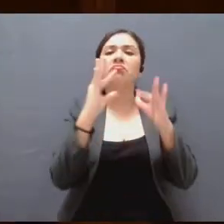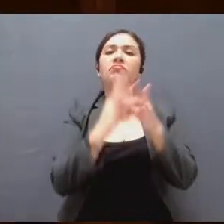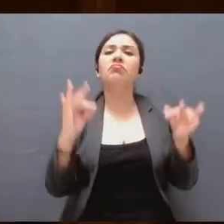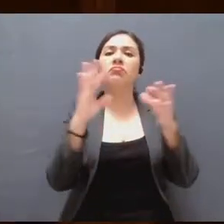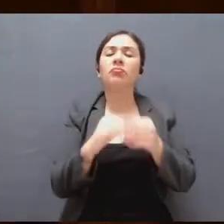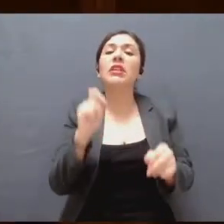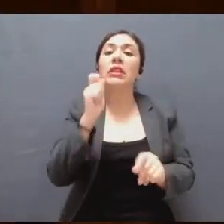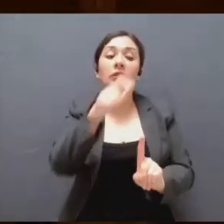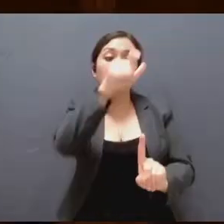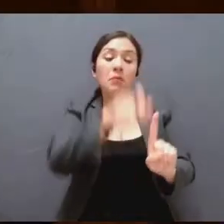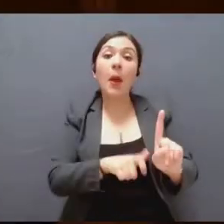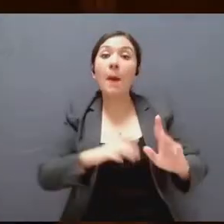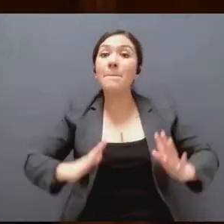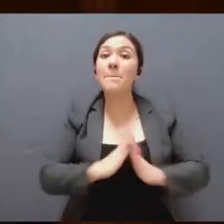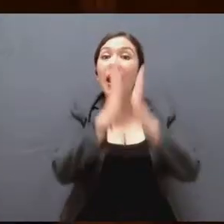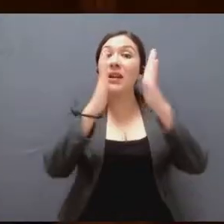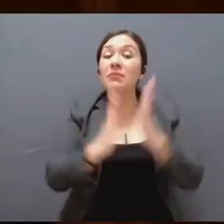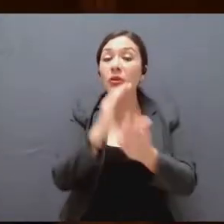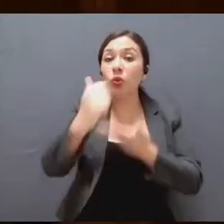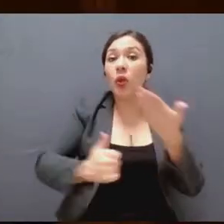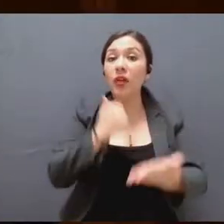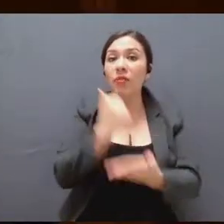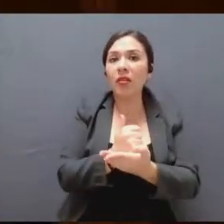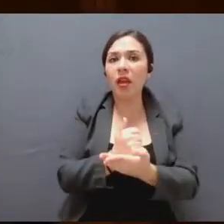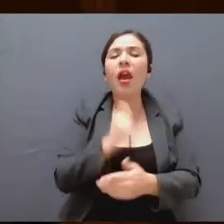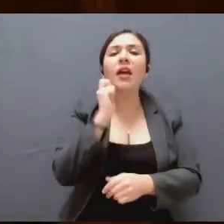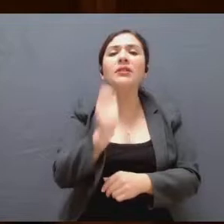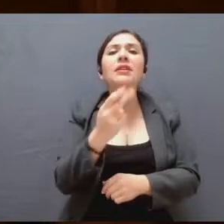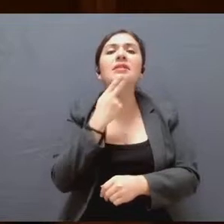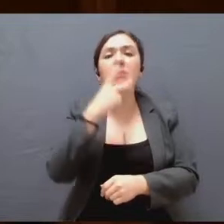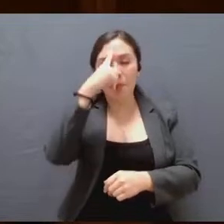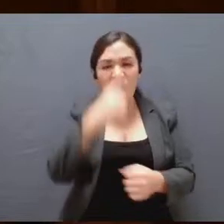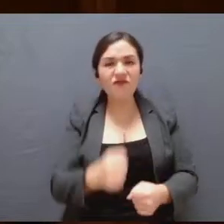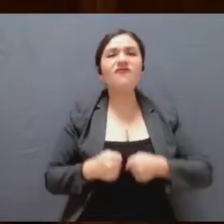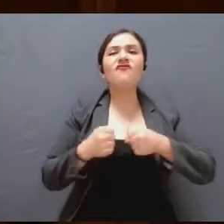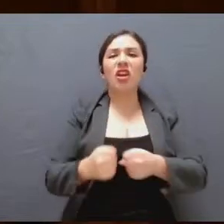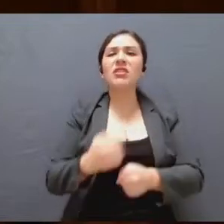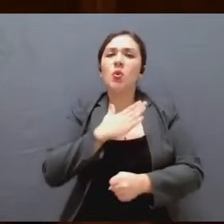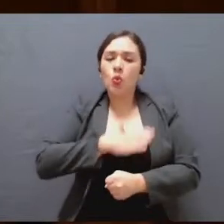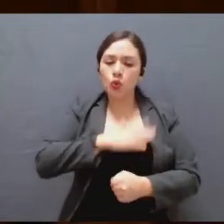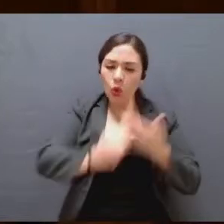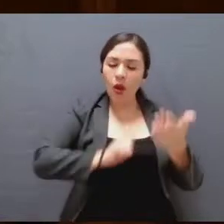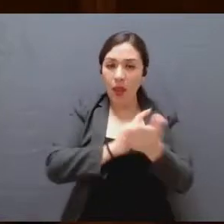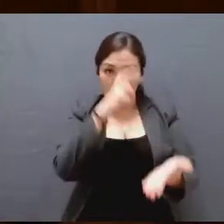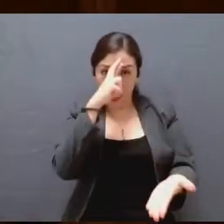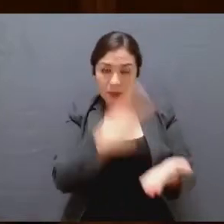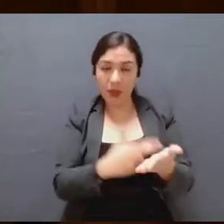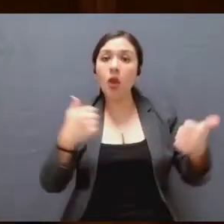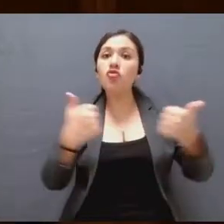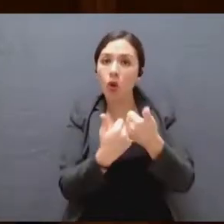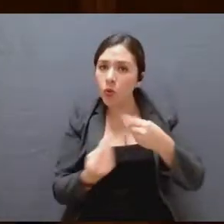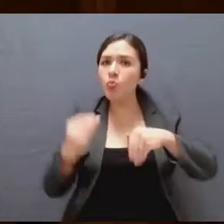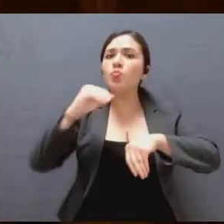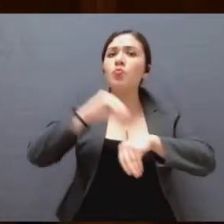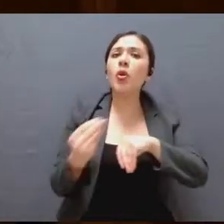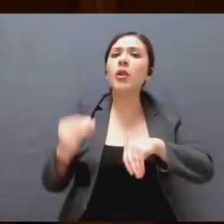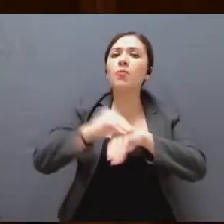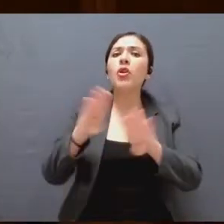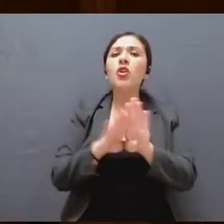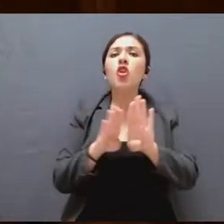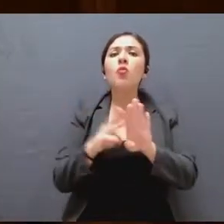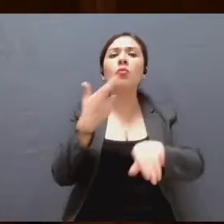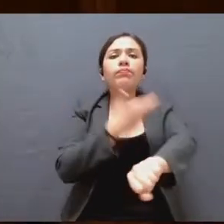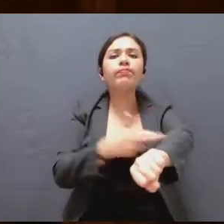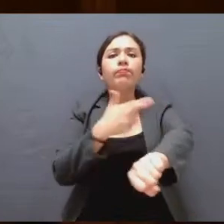figura de participación ciudadana es un instrumento de fortalecimiento de la democracia mediante la implementación de procesos para